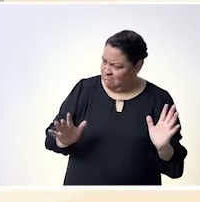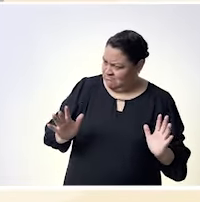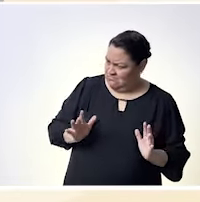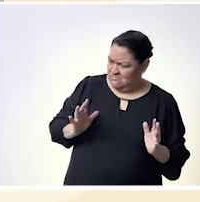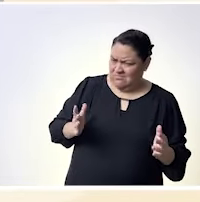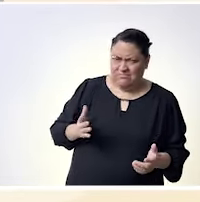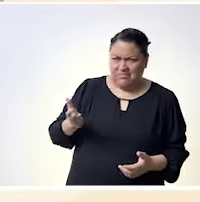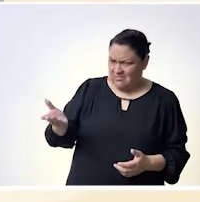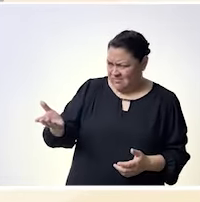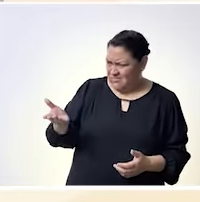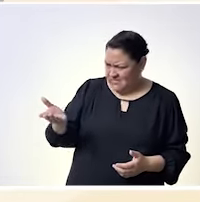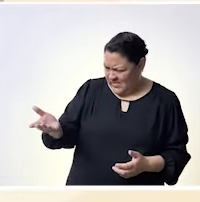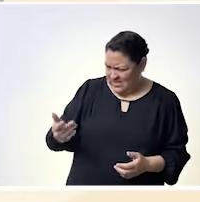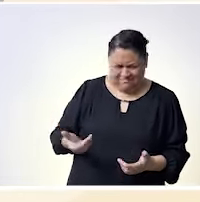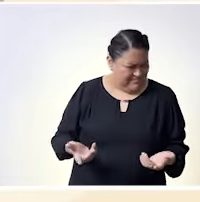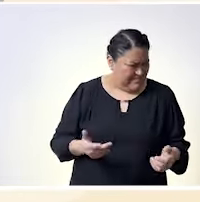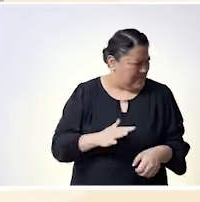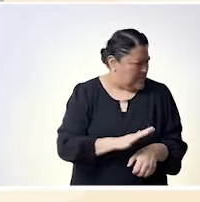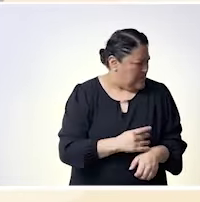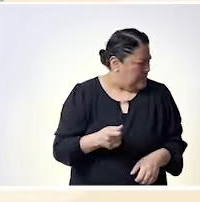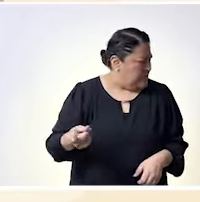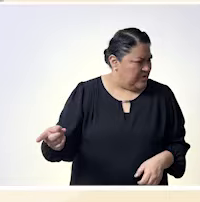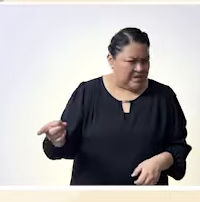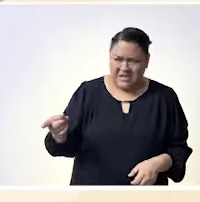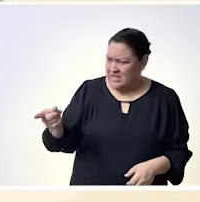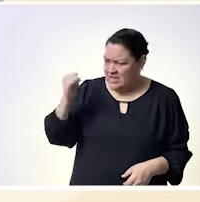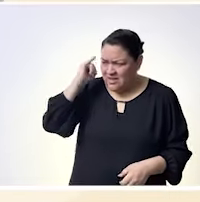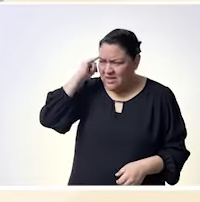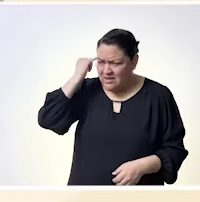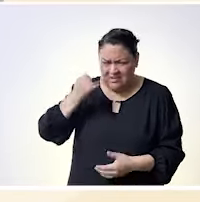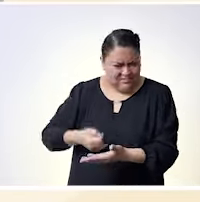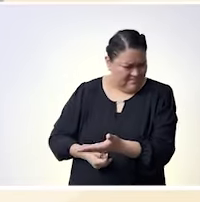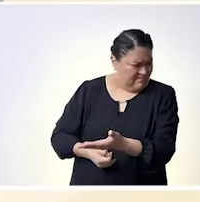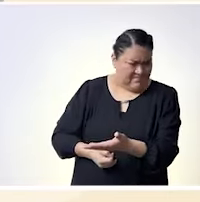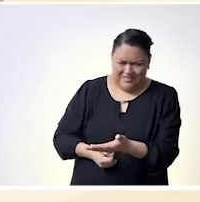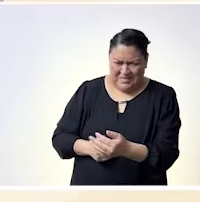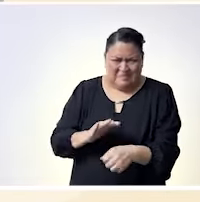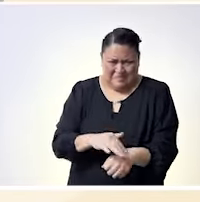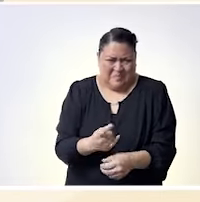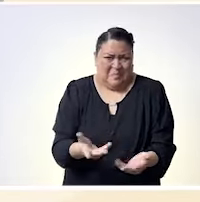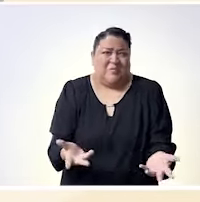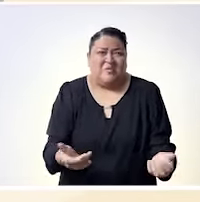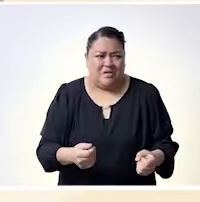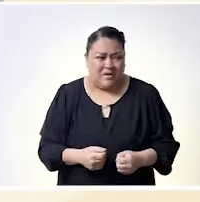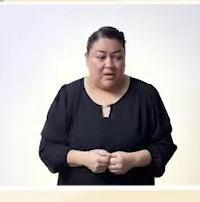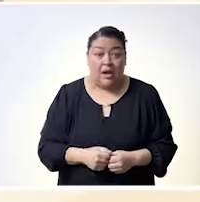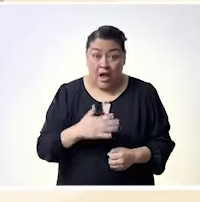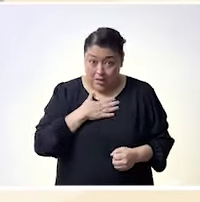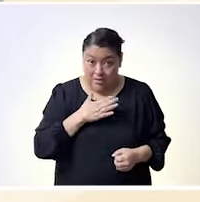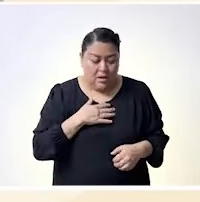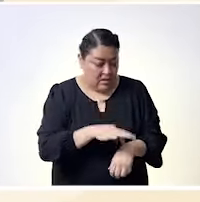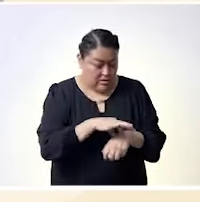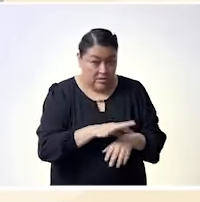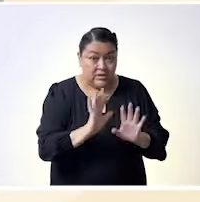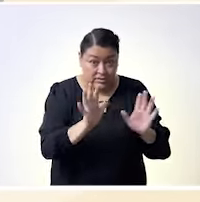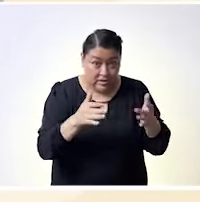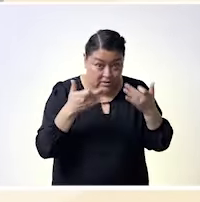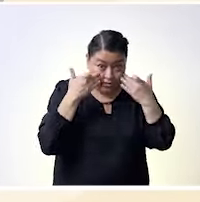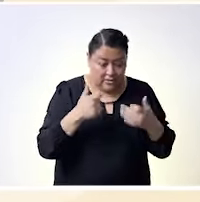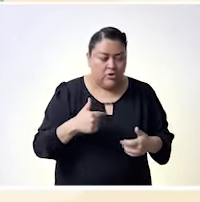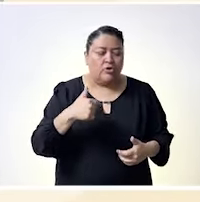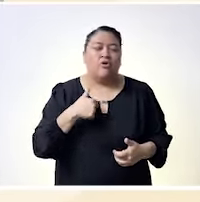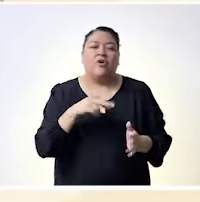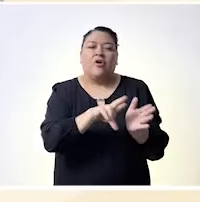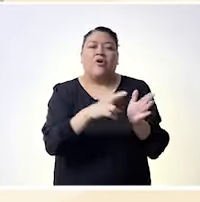lo voy a decir así las mujeres de la ciudad de repente la traen contra nosotras y decimos ¿por qué? somos mujeres